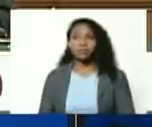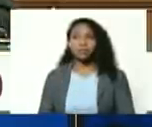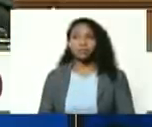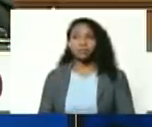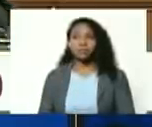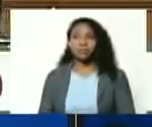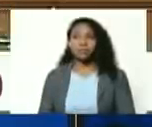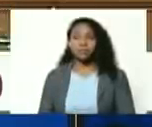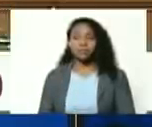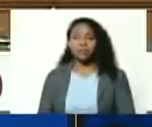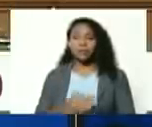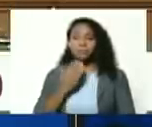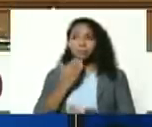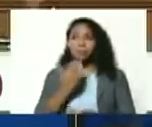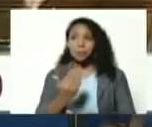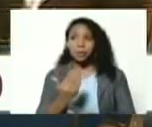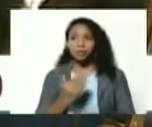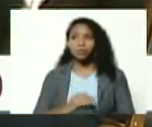permiso